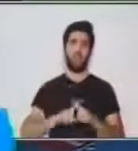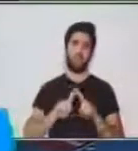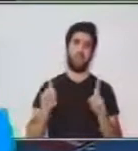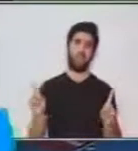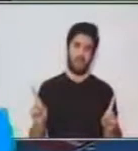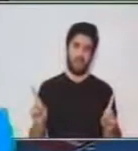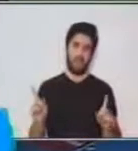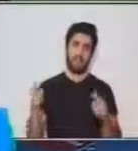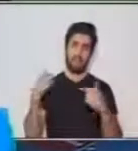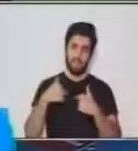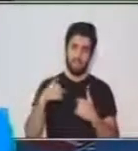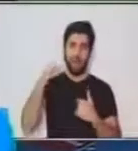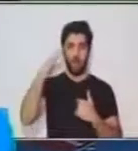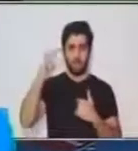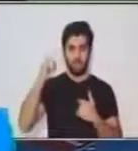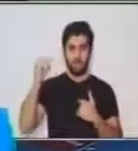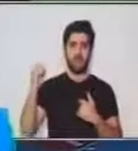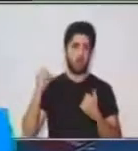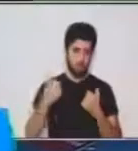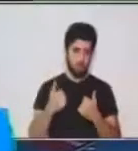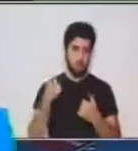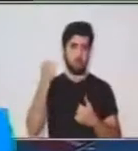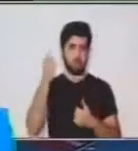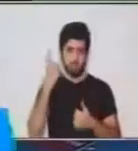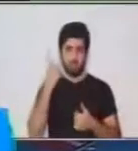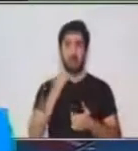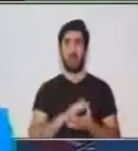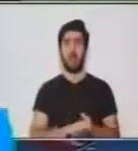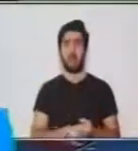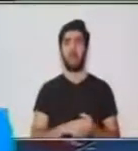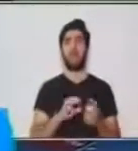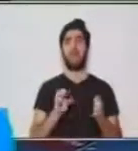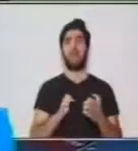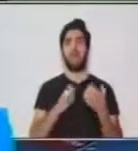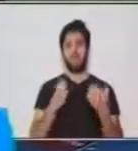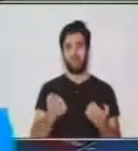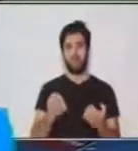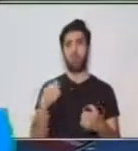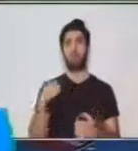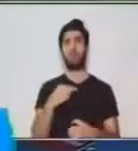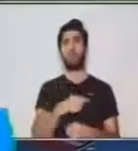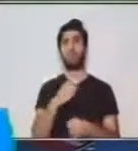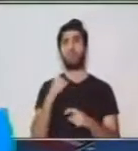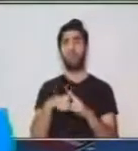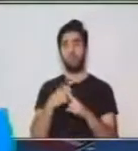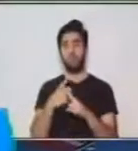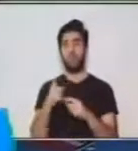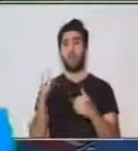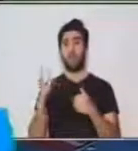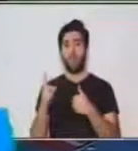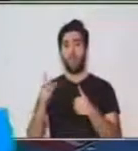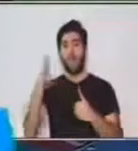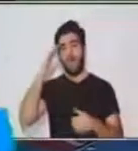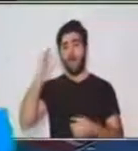distinta a la mía. Entonces debemos tomar en cuenta que cuando existe una opinión,